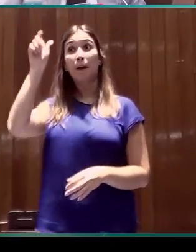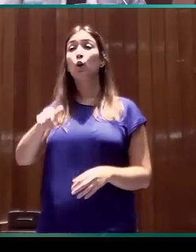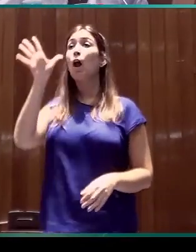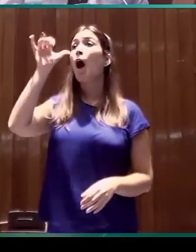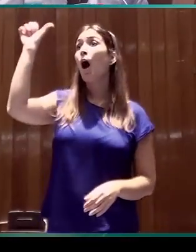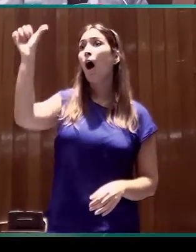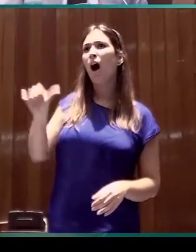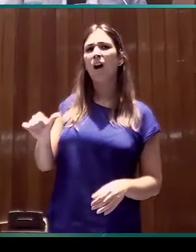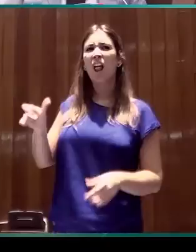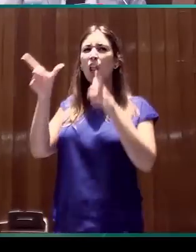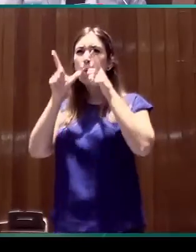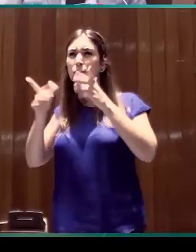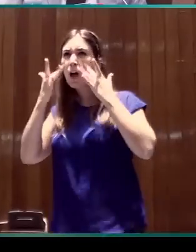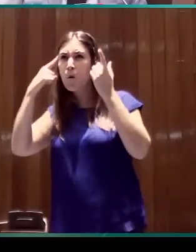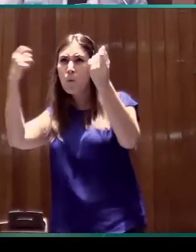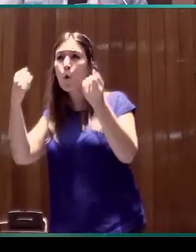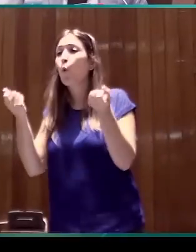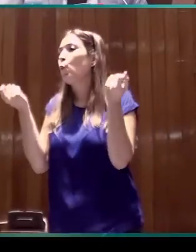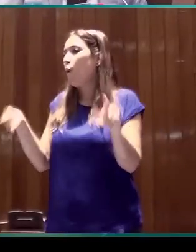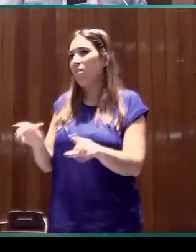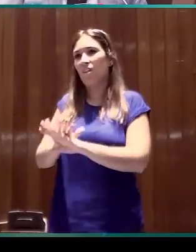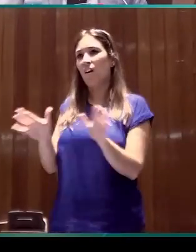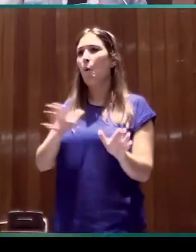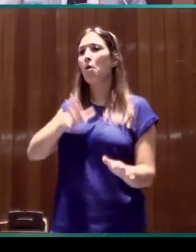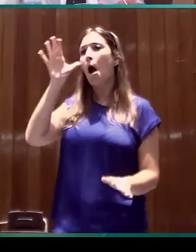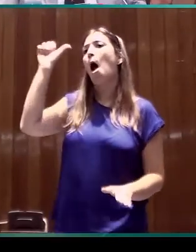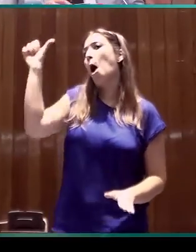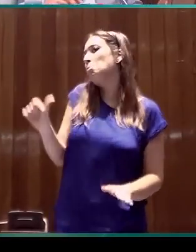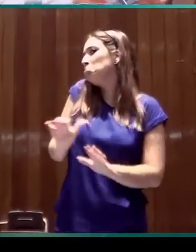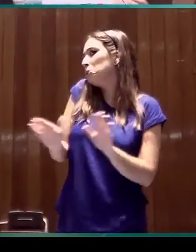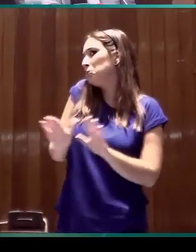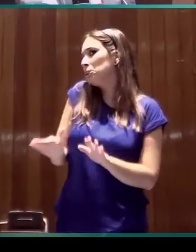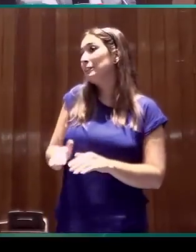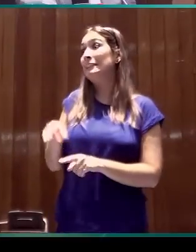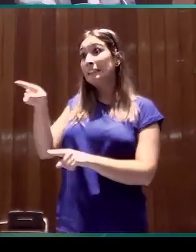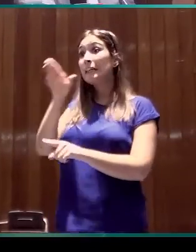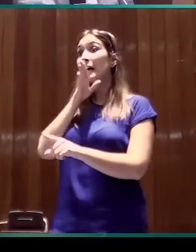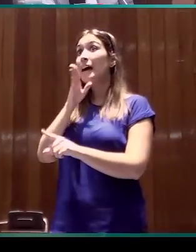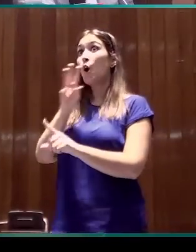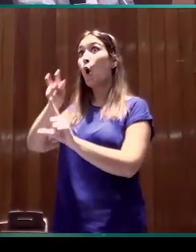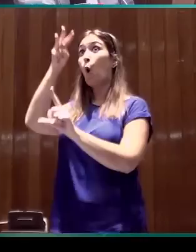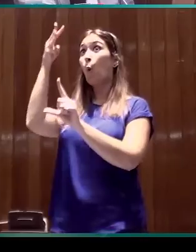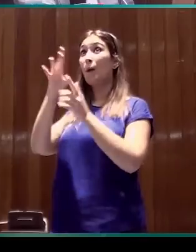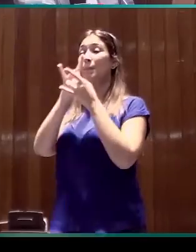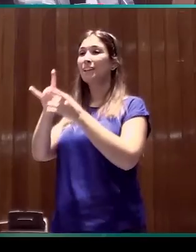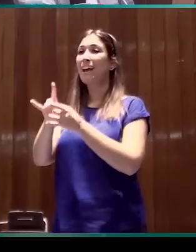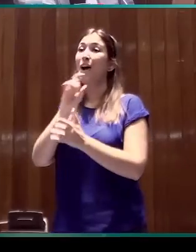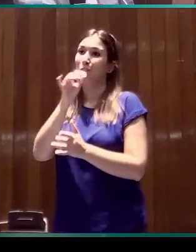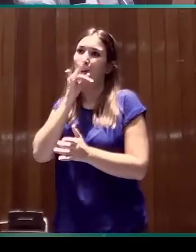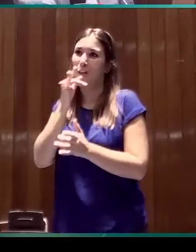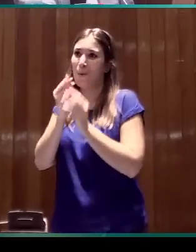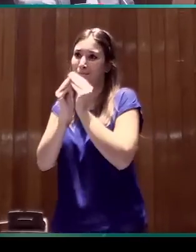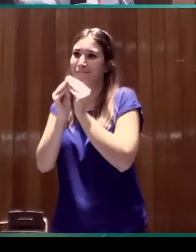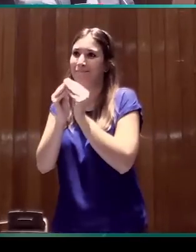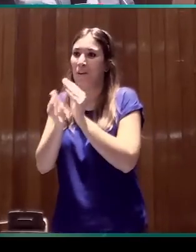un lingüista o tenga conocimientos específicos de lingüista. Esta parte de la página web está en proceso de